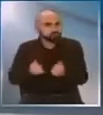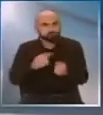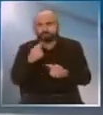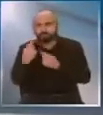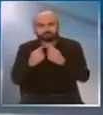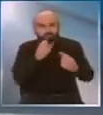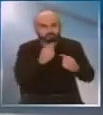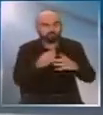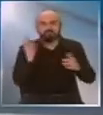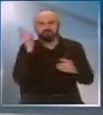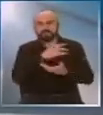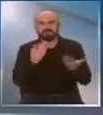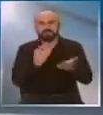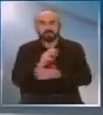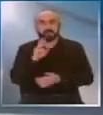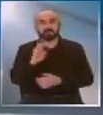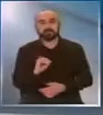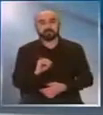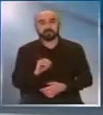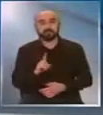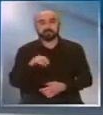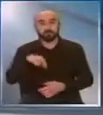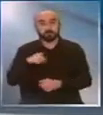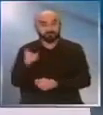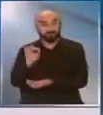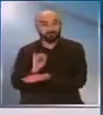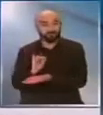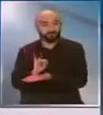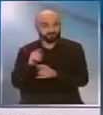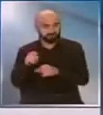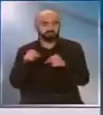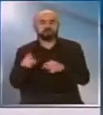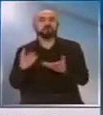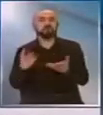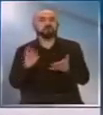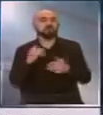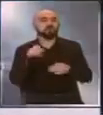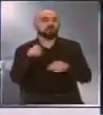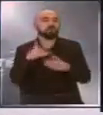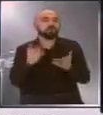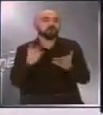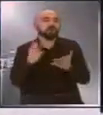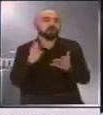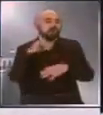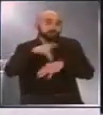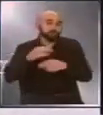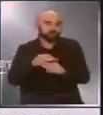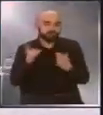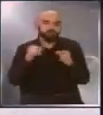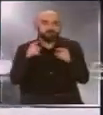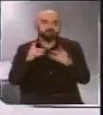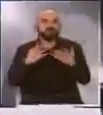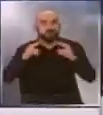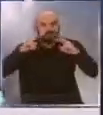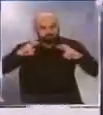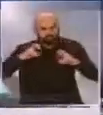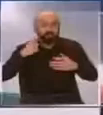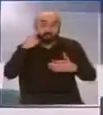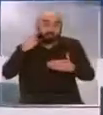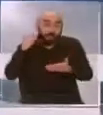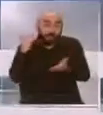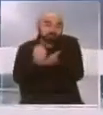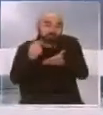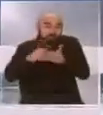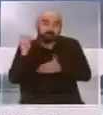que sea el ISP el que determine si se puede hacer un estudio clínico con Ivermectina o no. El ministro de Salud expresó también su